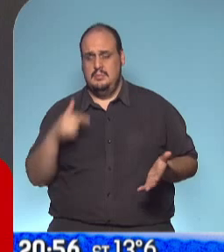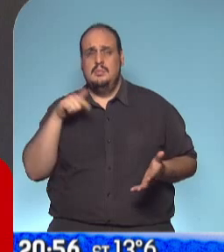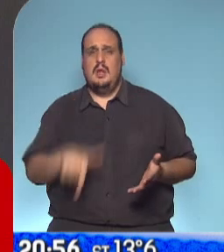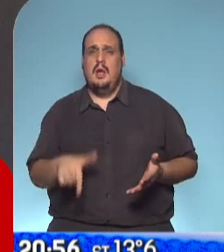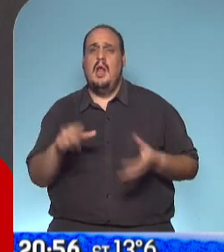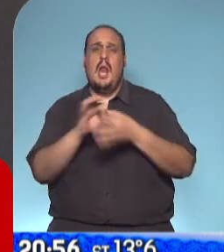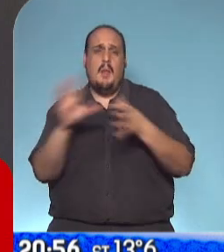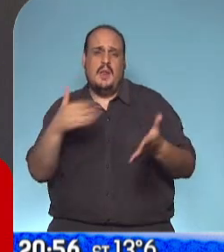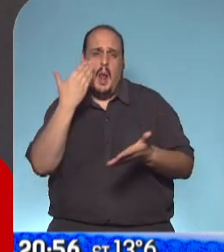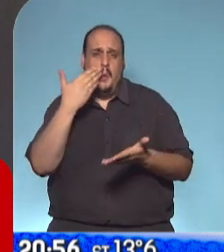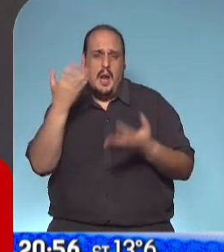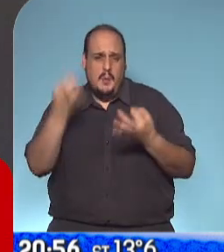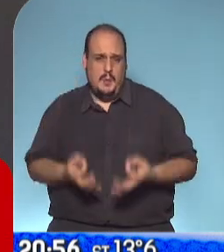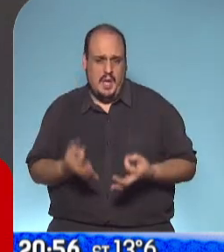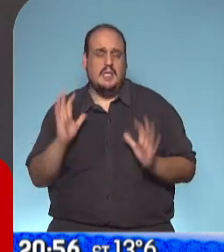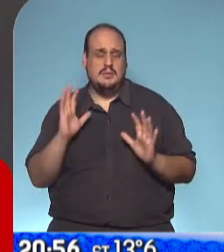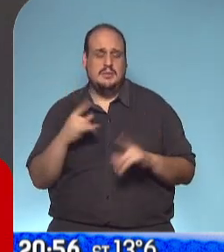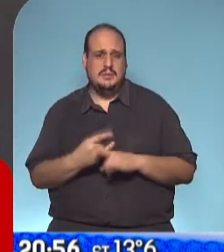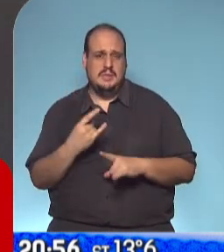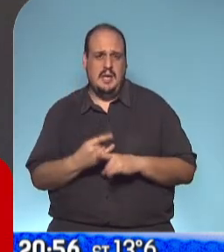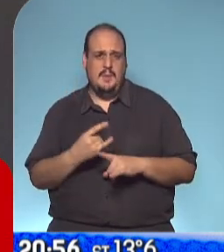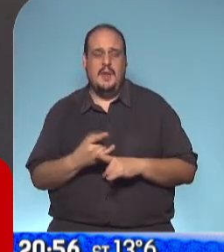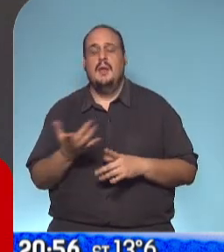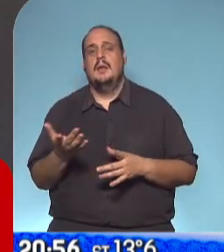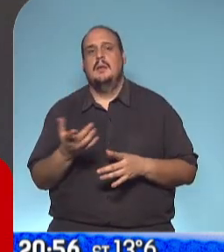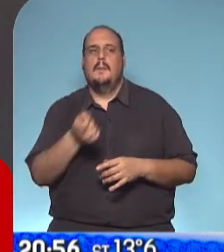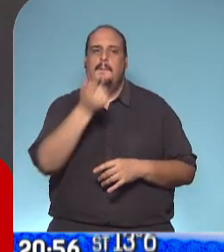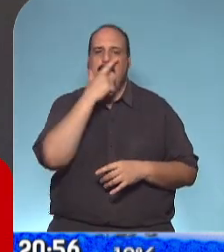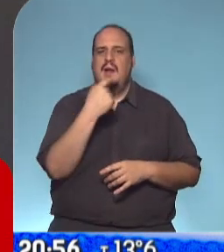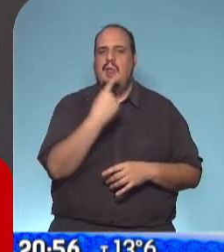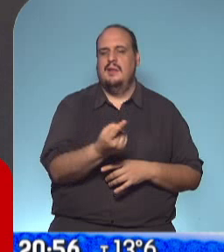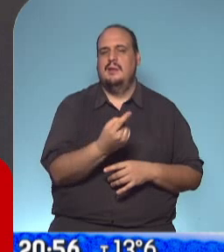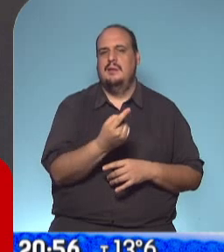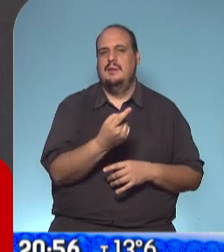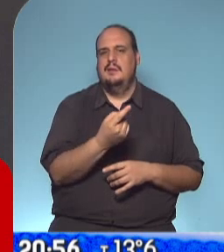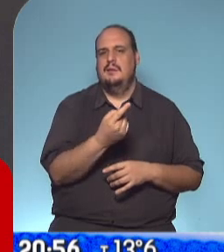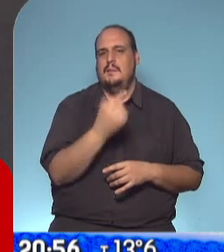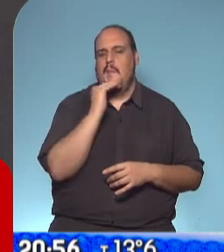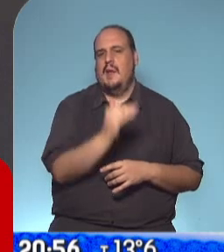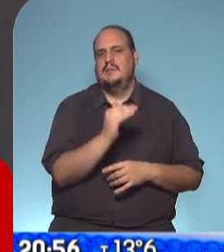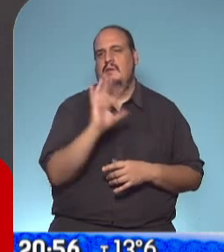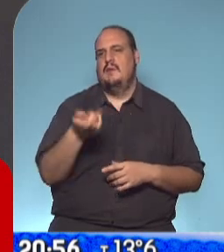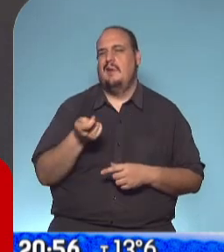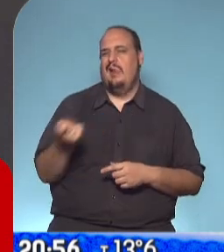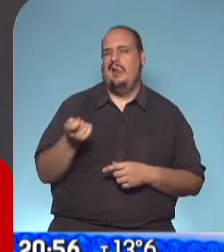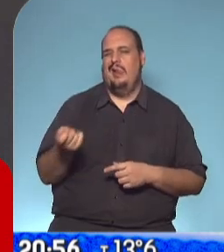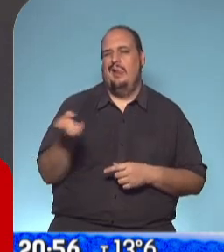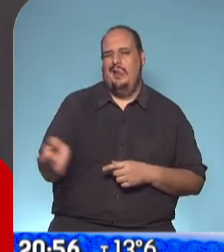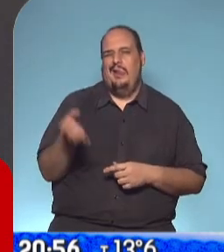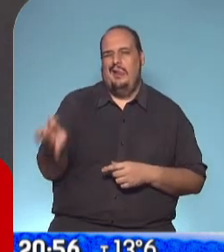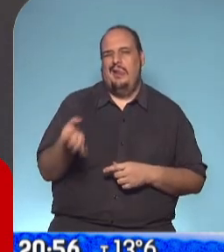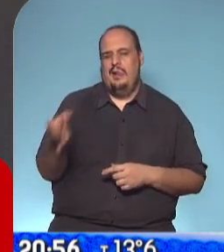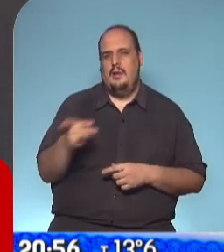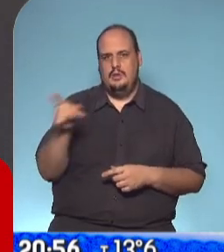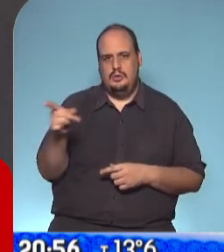bien hablar de la libertad, que bueno, en definitiva el mensaje que intentó dar Macri era un mensaje más chicanero y polémico en este momento, bueno,